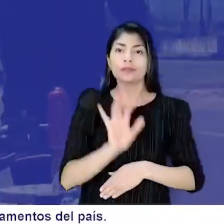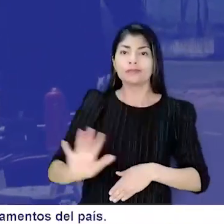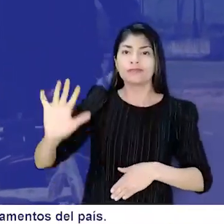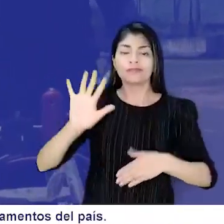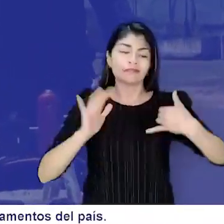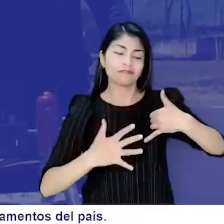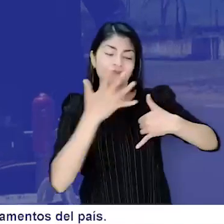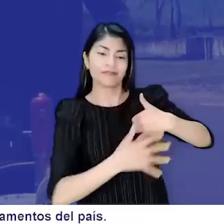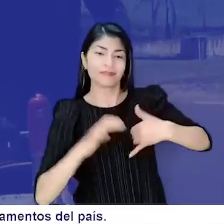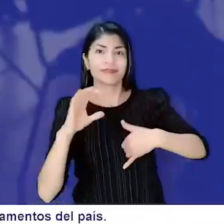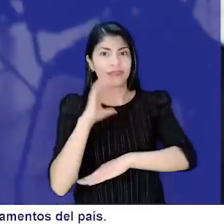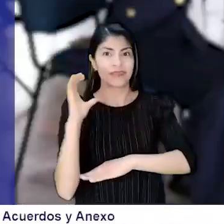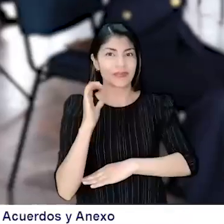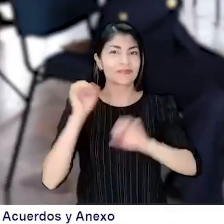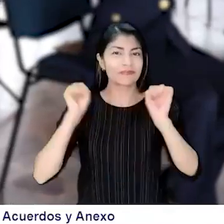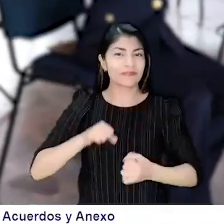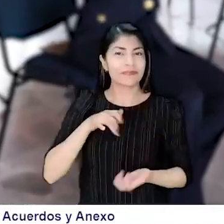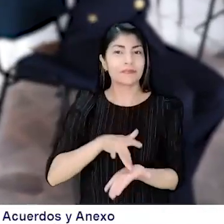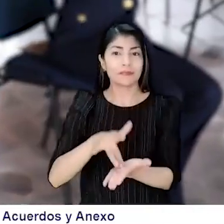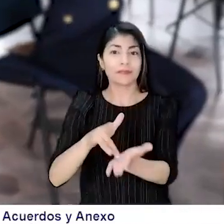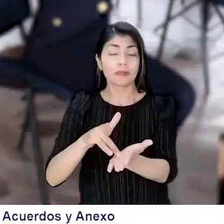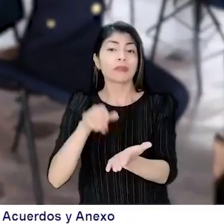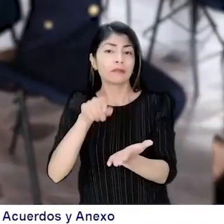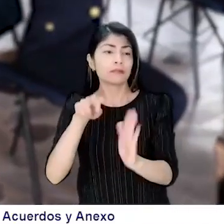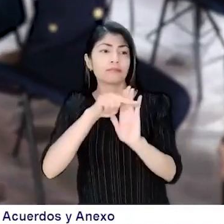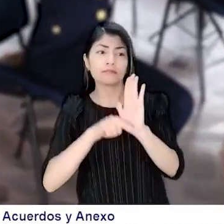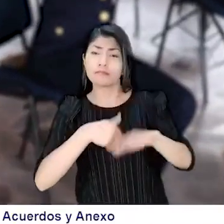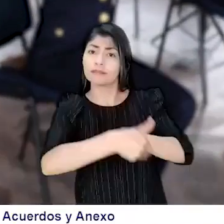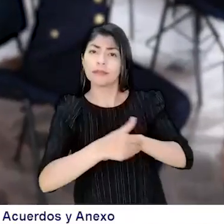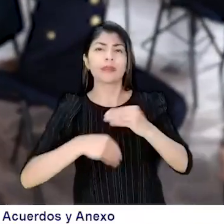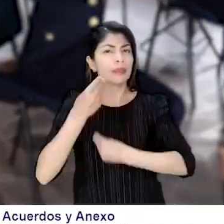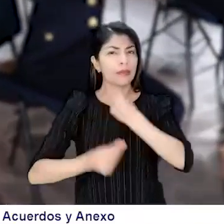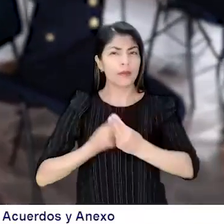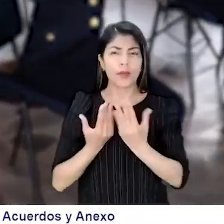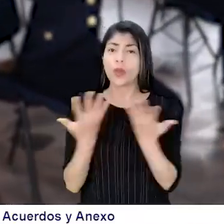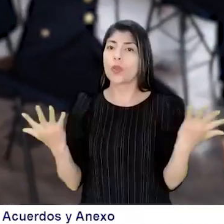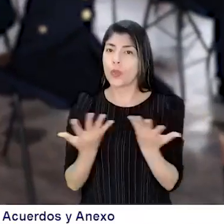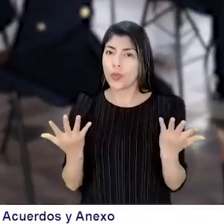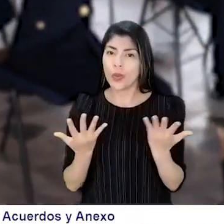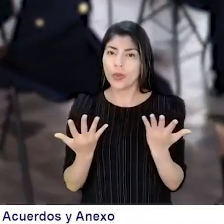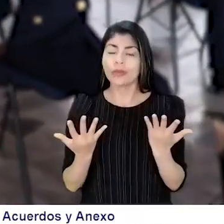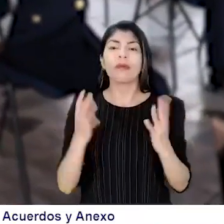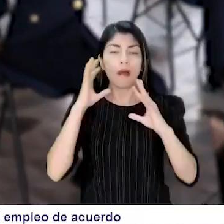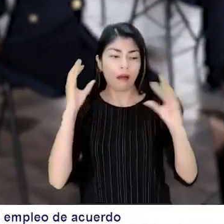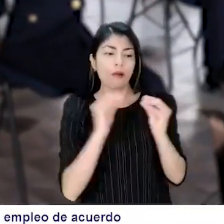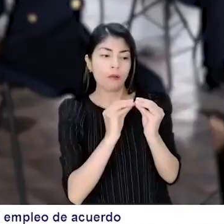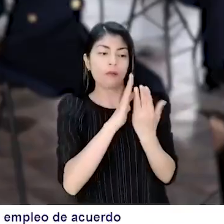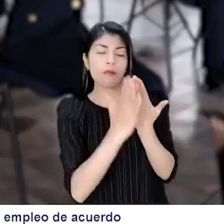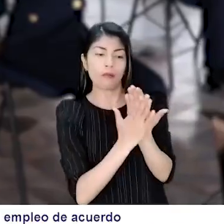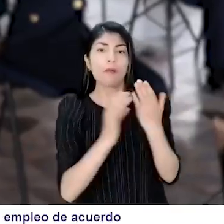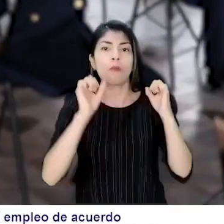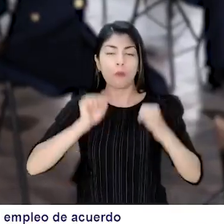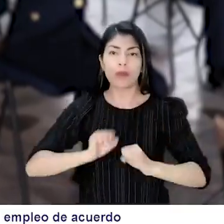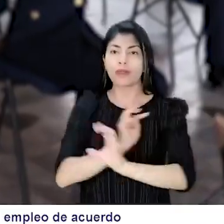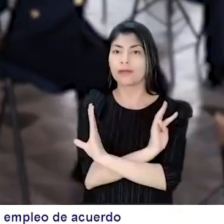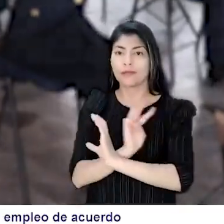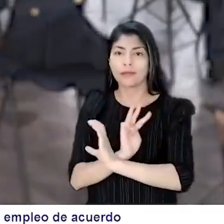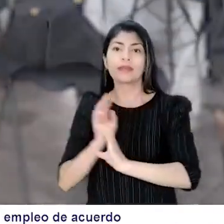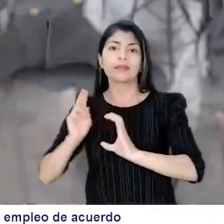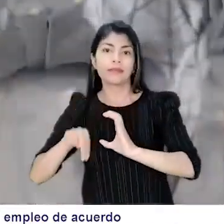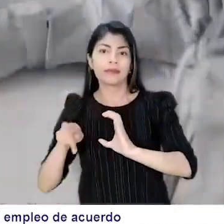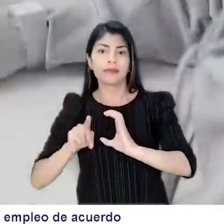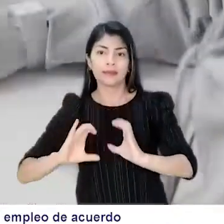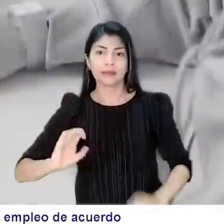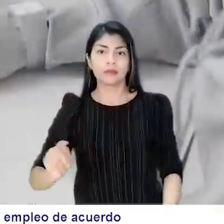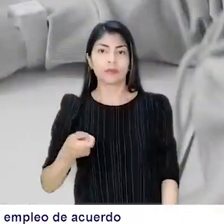departamentos del país. Para conocer los requisitos de participación, consulta los acuerdos y anexos del proceso en el sitio web